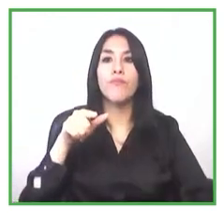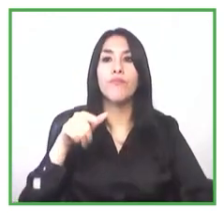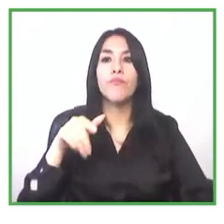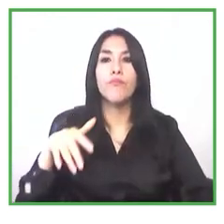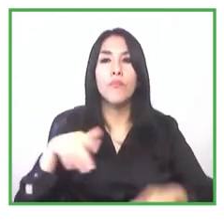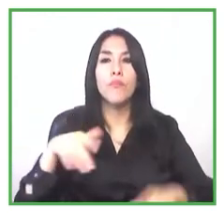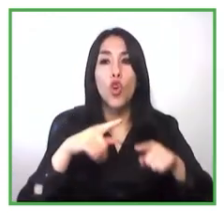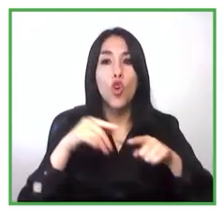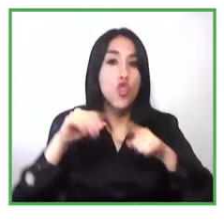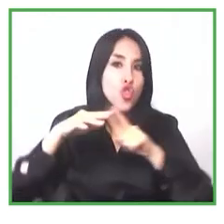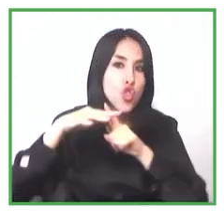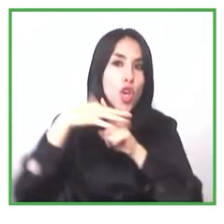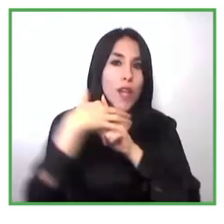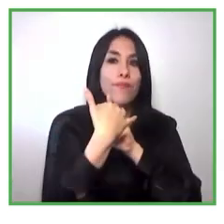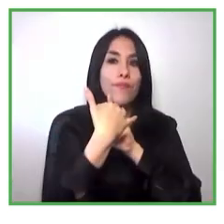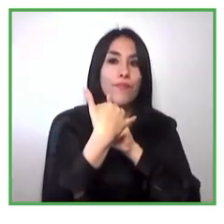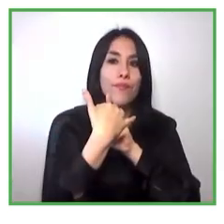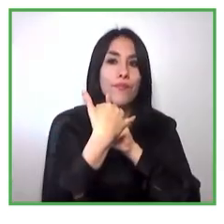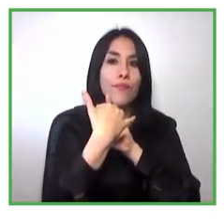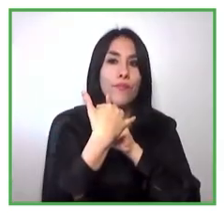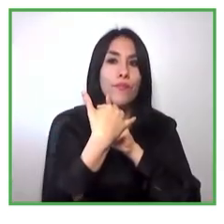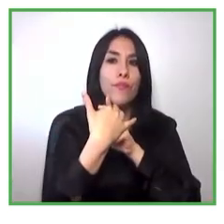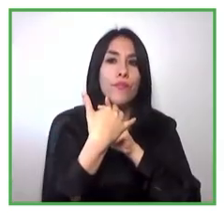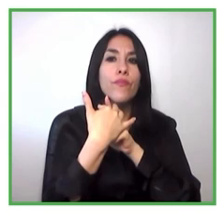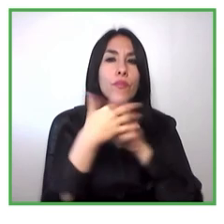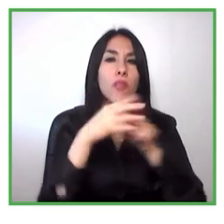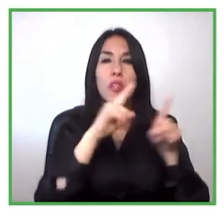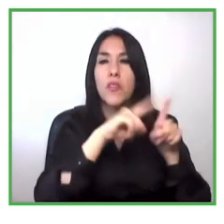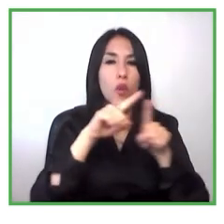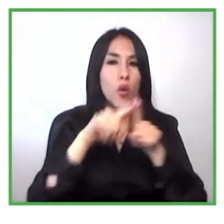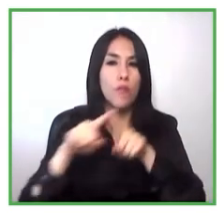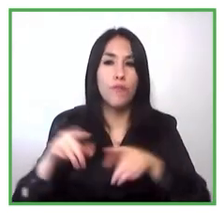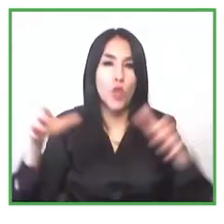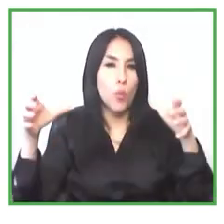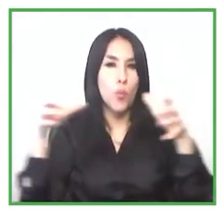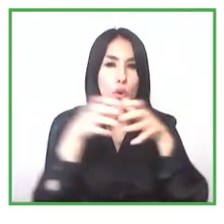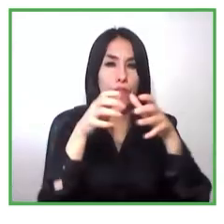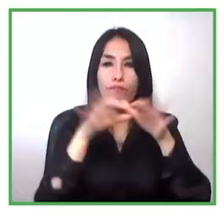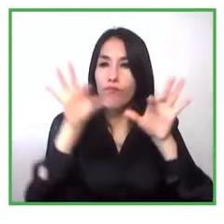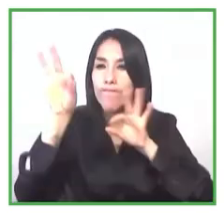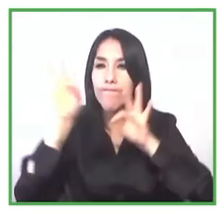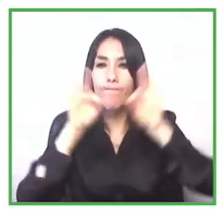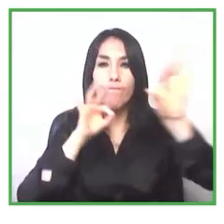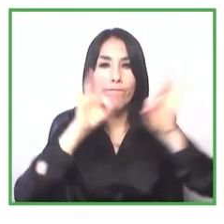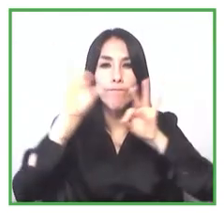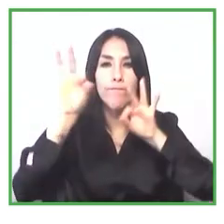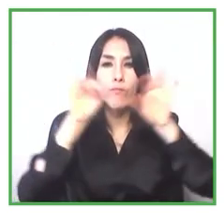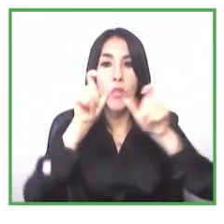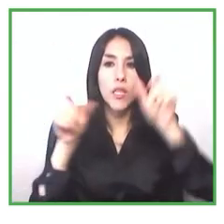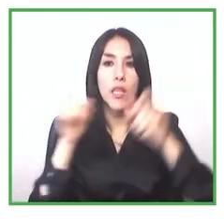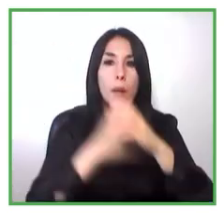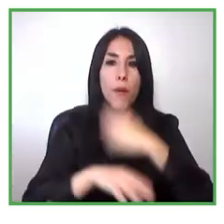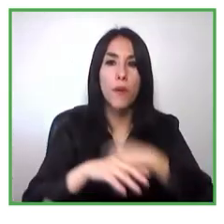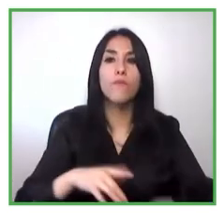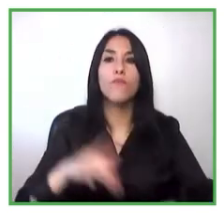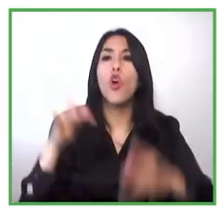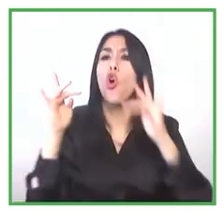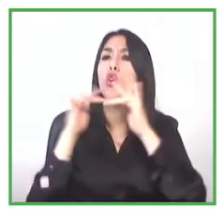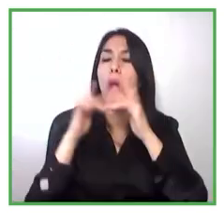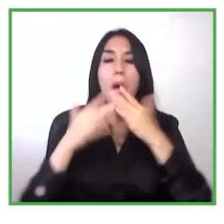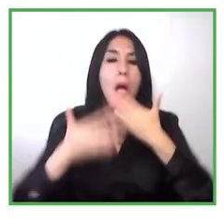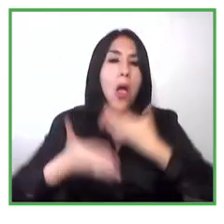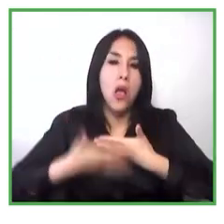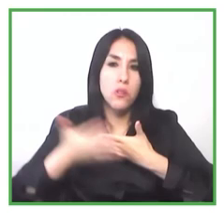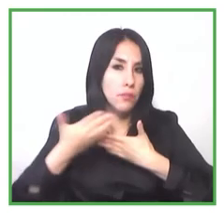un número importante de personas con discapacidad que son emprendedores entonces esa fue la primera la segunda es un tema